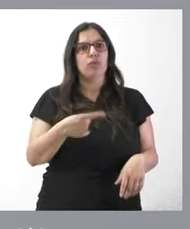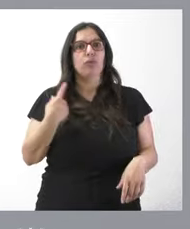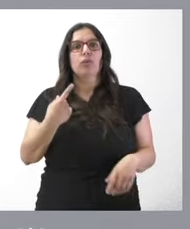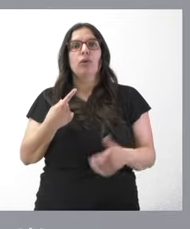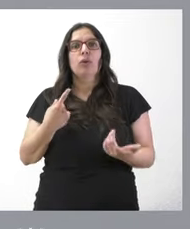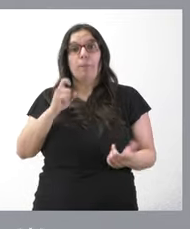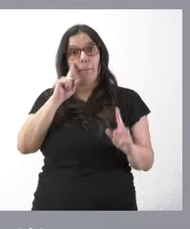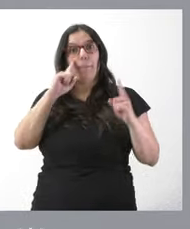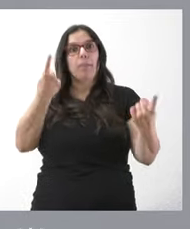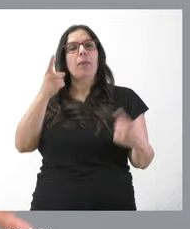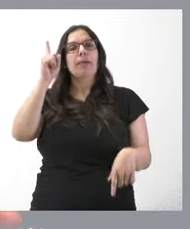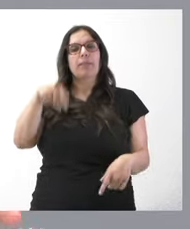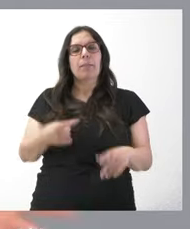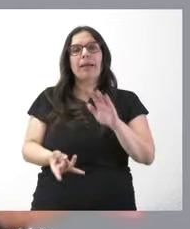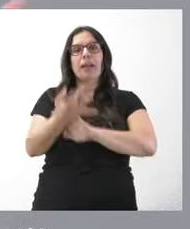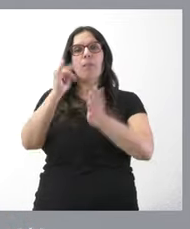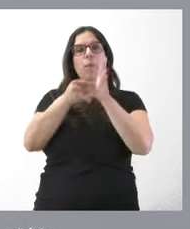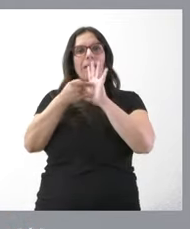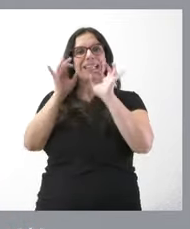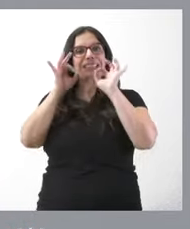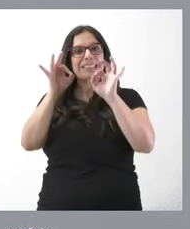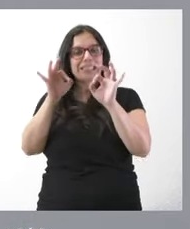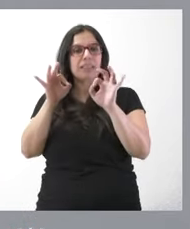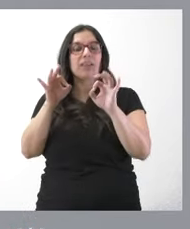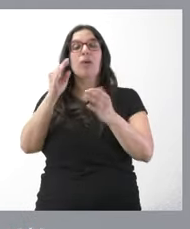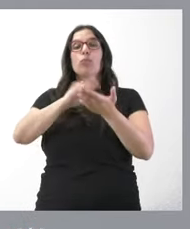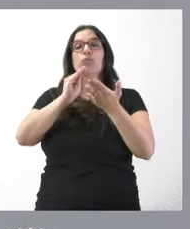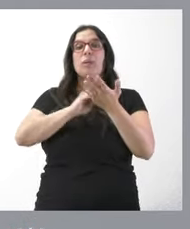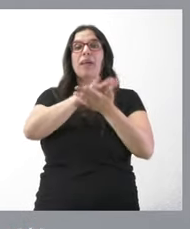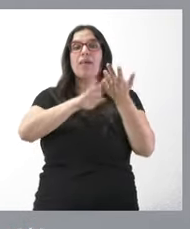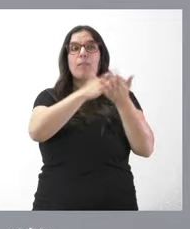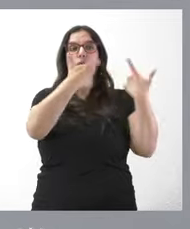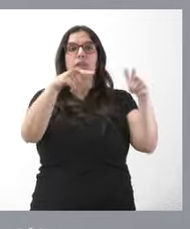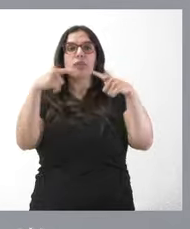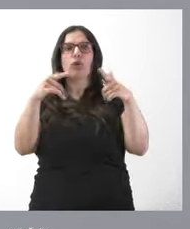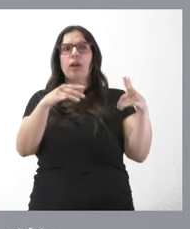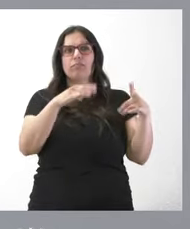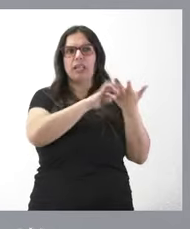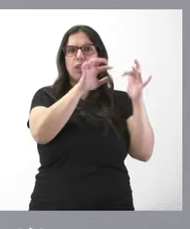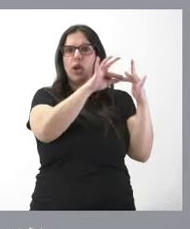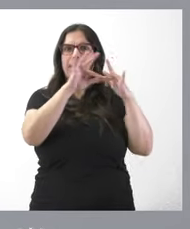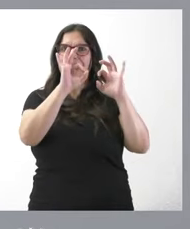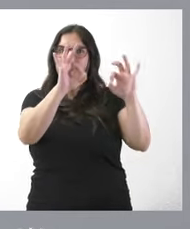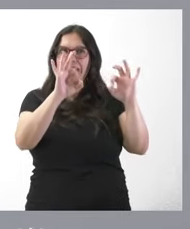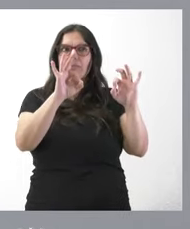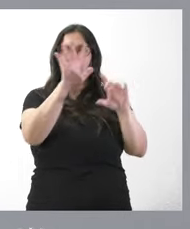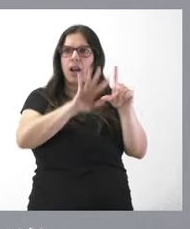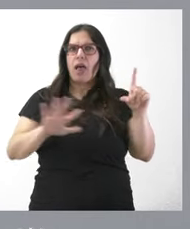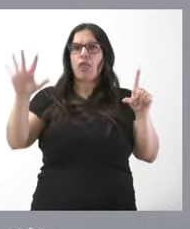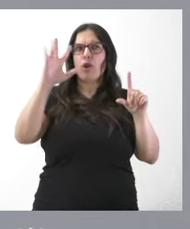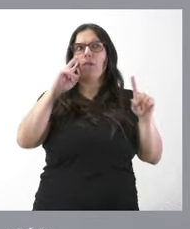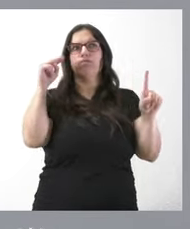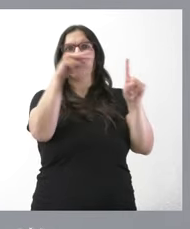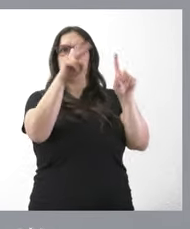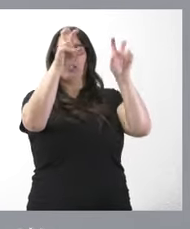primera vez también que pusimos en marcha un plan específico del hábitat. A veces hablamos sectores donde Castilla y León tiene un liderazgo específico en el ámbito nacional desde el punto de vista industrial,